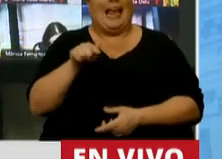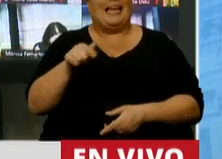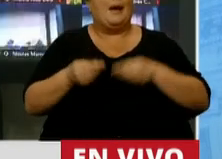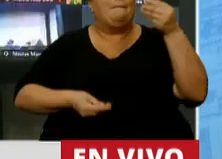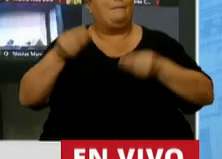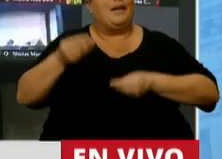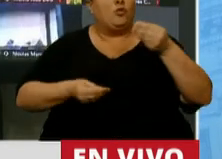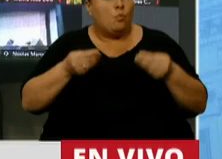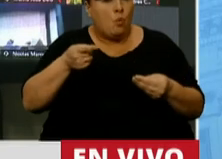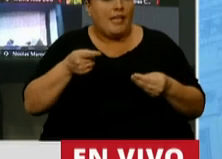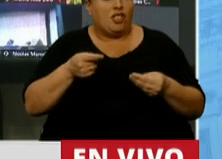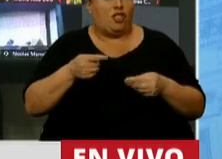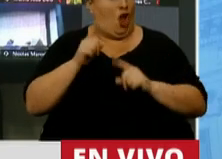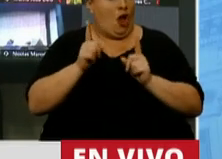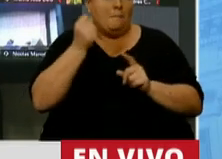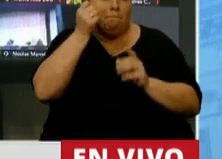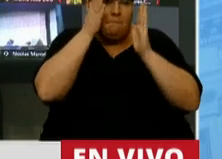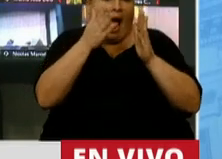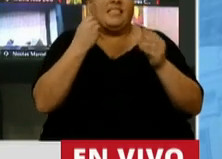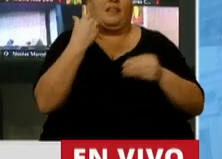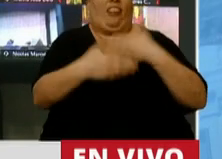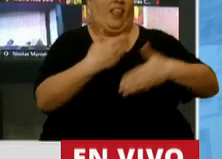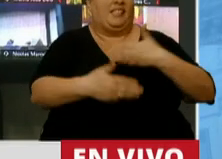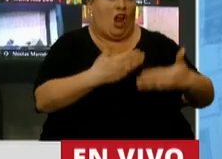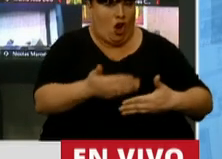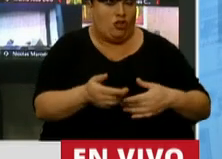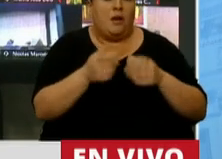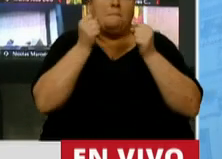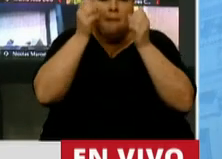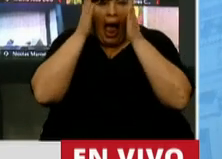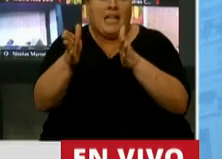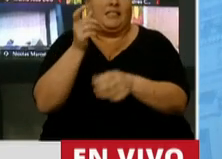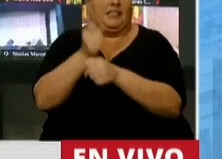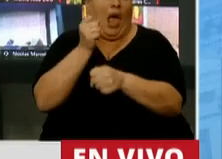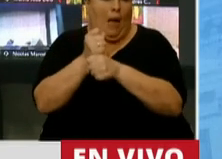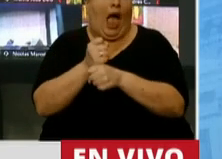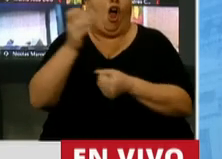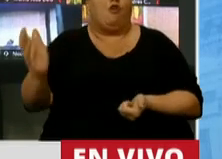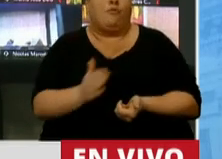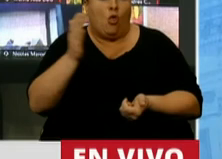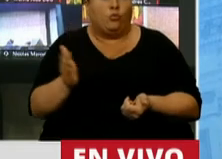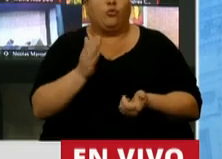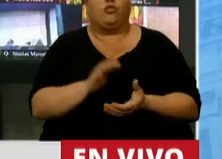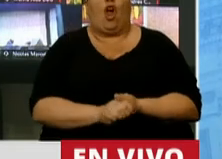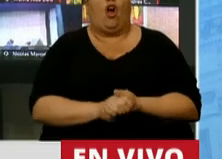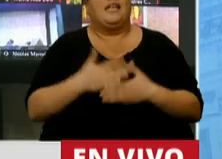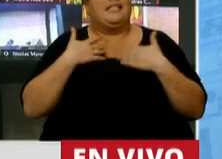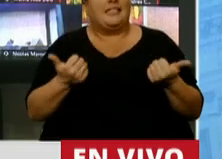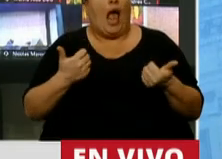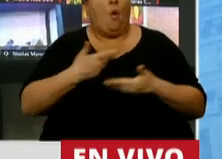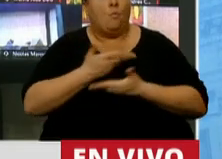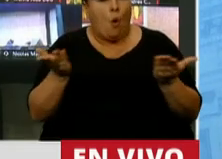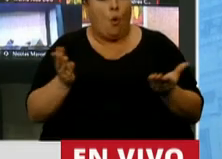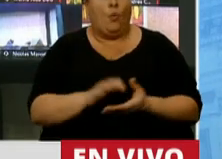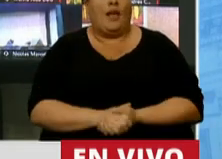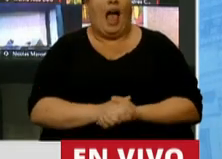presupuesto que seguirá priorizando el desarrollo, seguirá priorizando el trabajo, la producción, la salud pública,